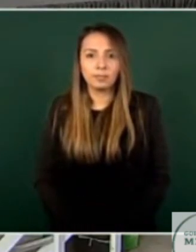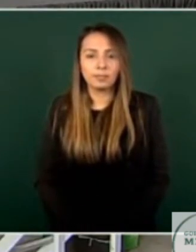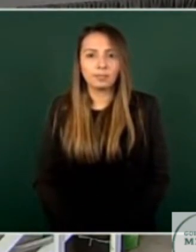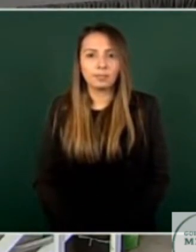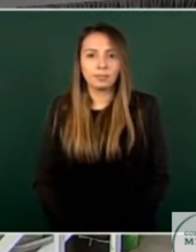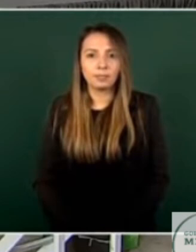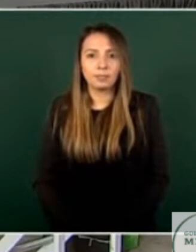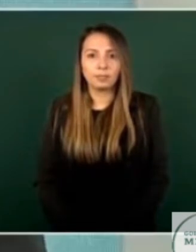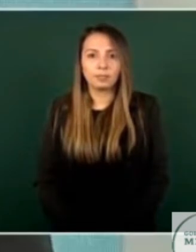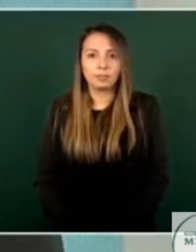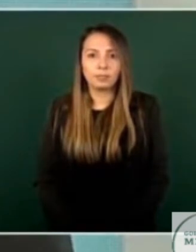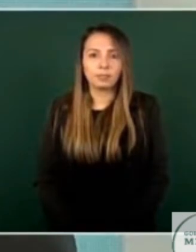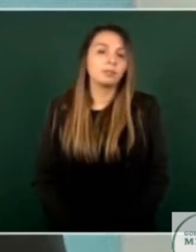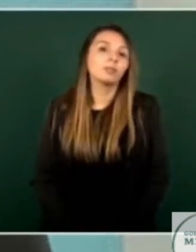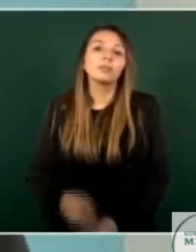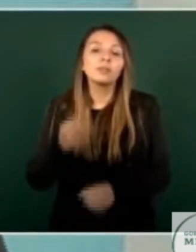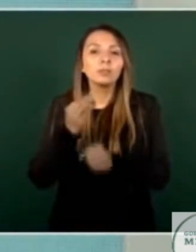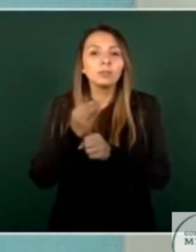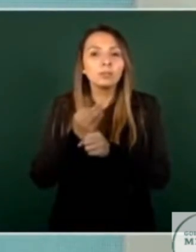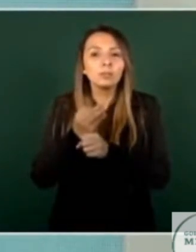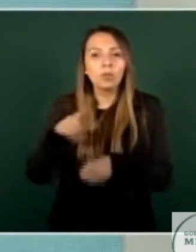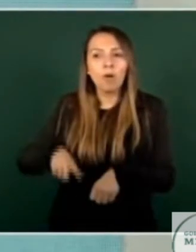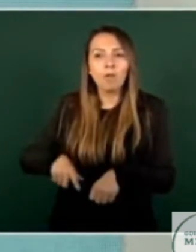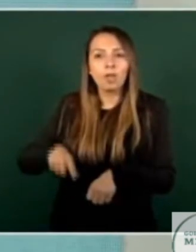no hay crímenes de Estado